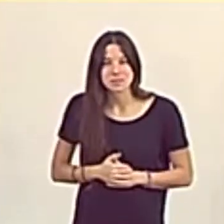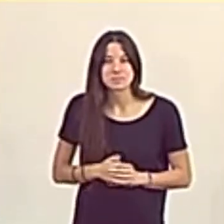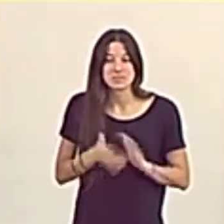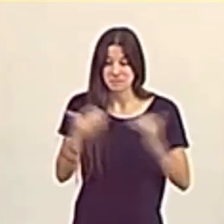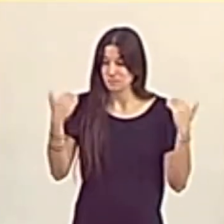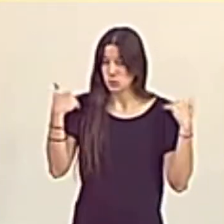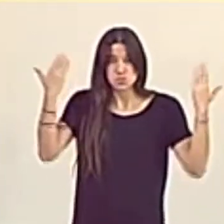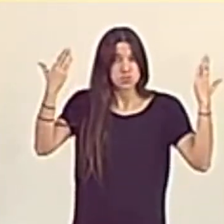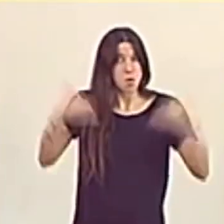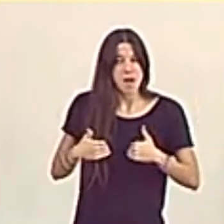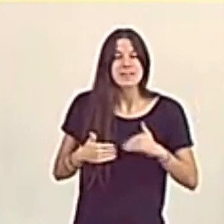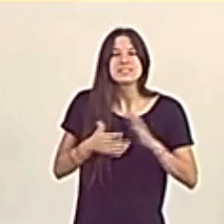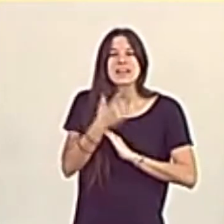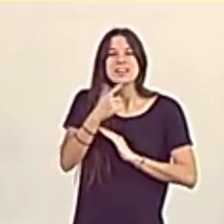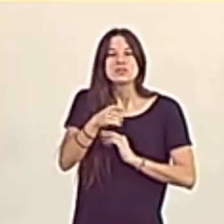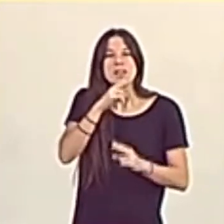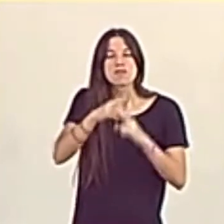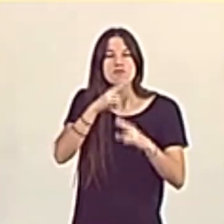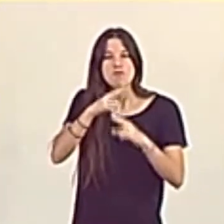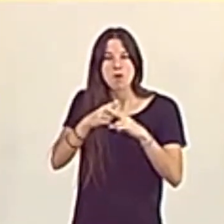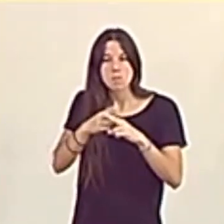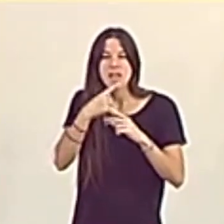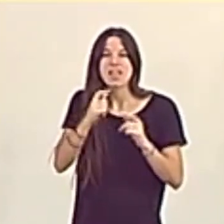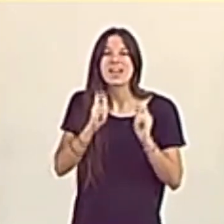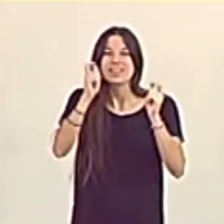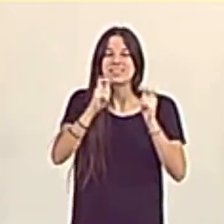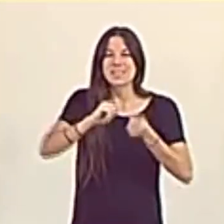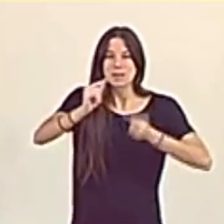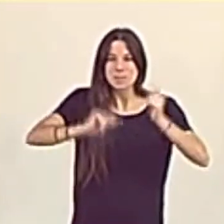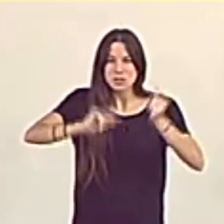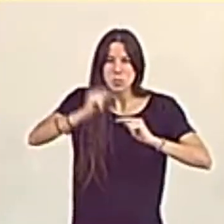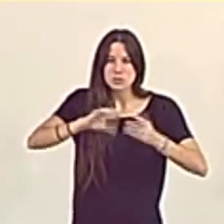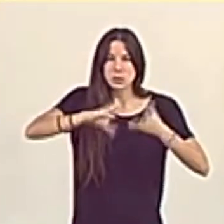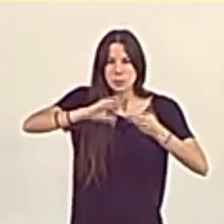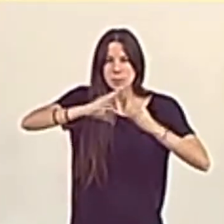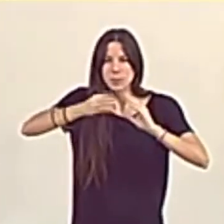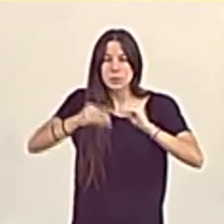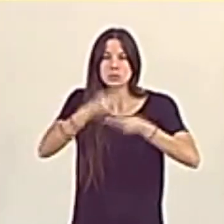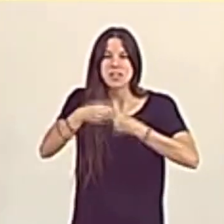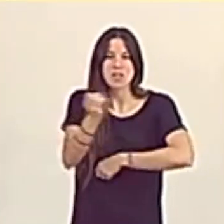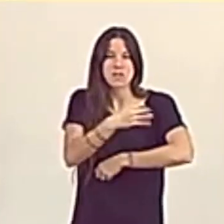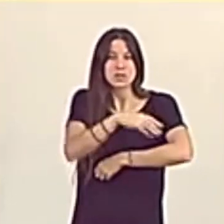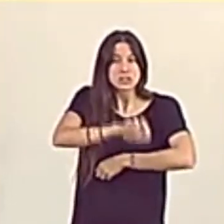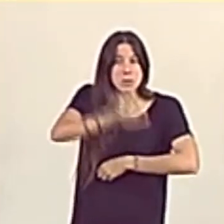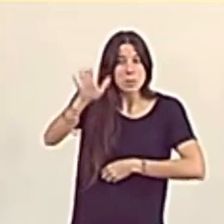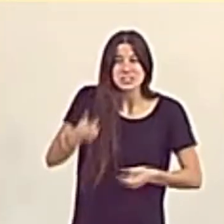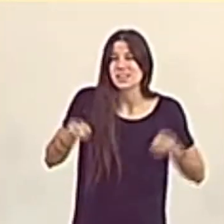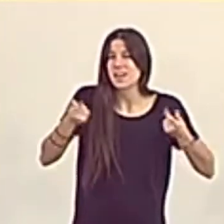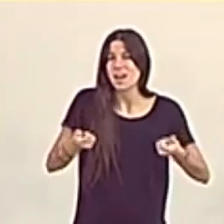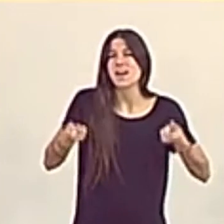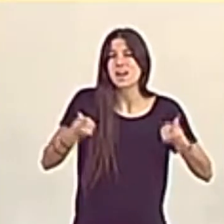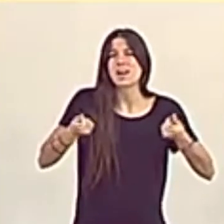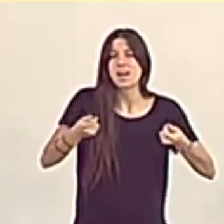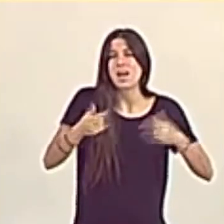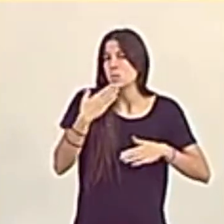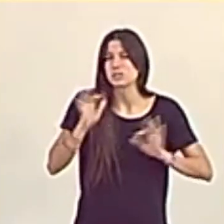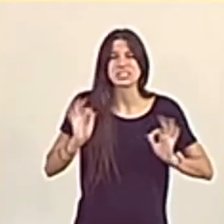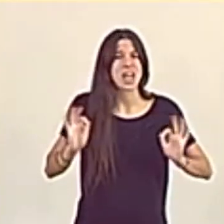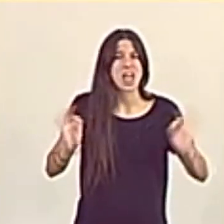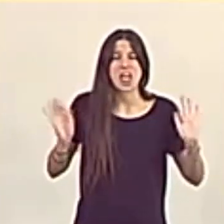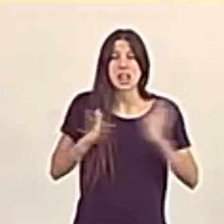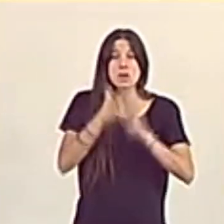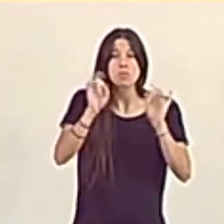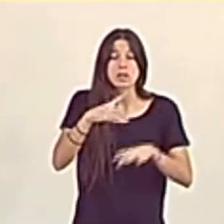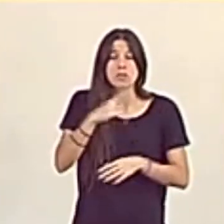nombre que tiene cuadrar unos presupuestos con los fondos europeos y seguir gastando como si nada. Como si fueran un premio de la